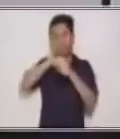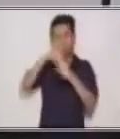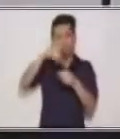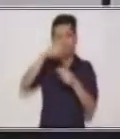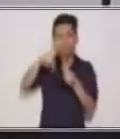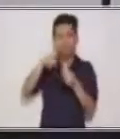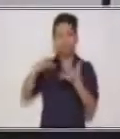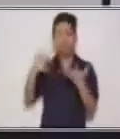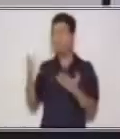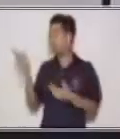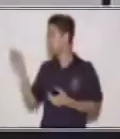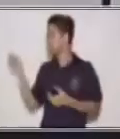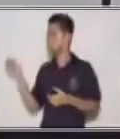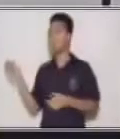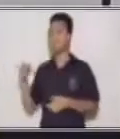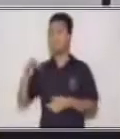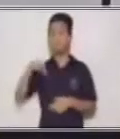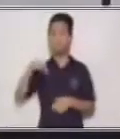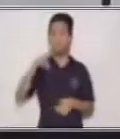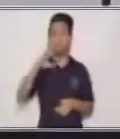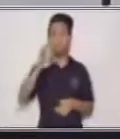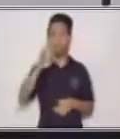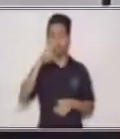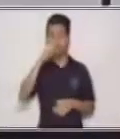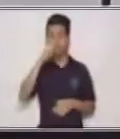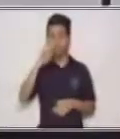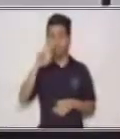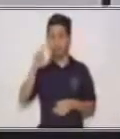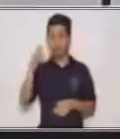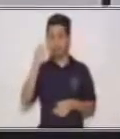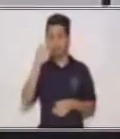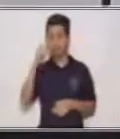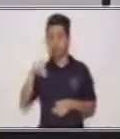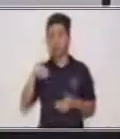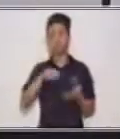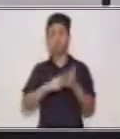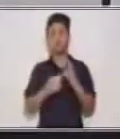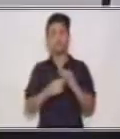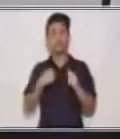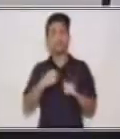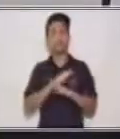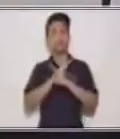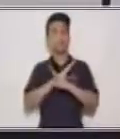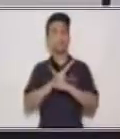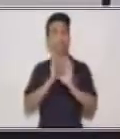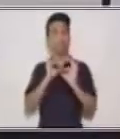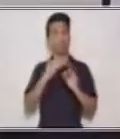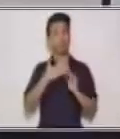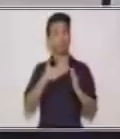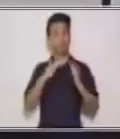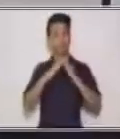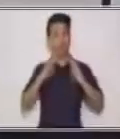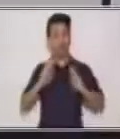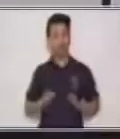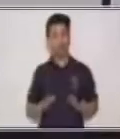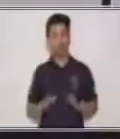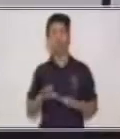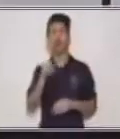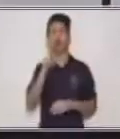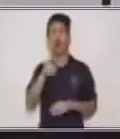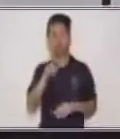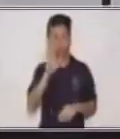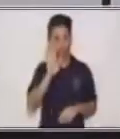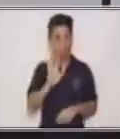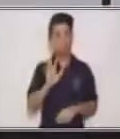Protección. A ver, levanten la mano quien se siente seguro en su casa. ¿Verdad que sí? Eso así es como nos debemos sentir